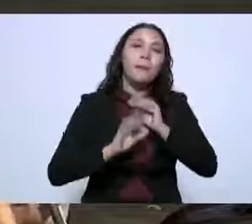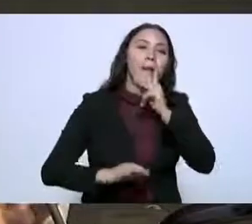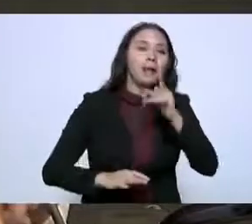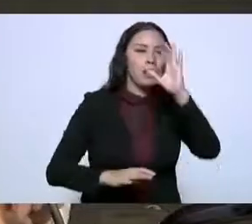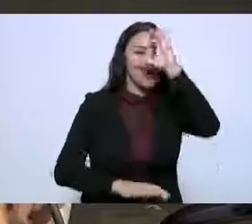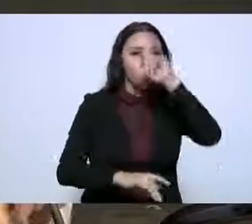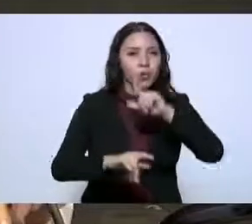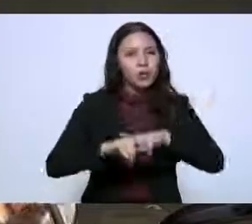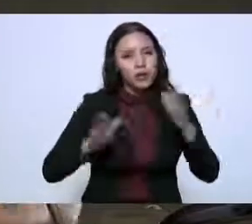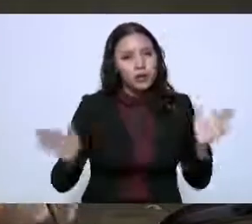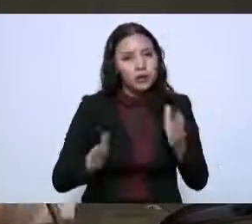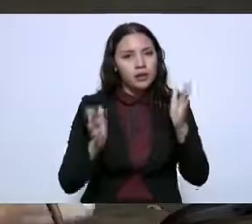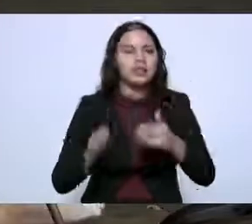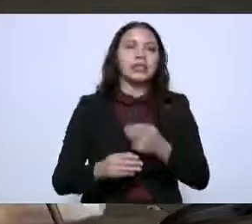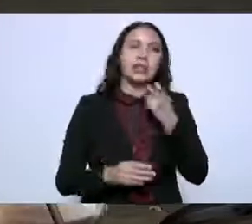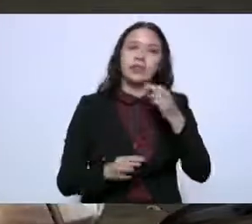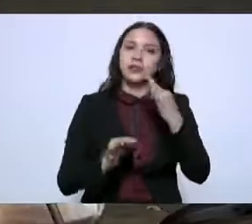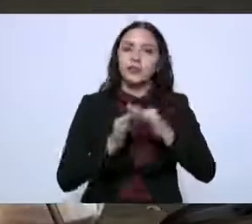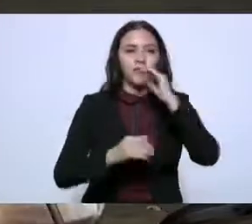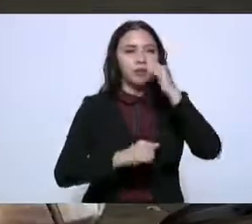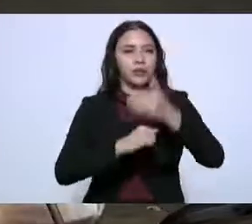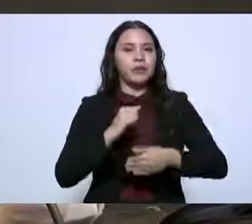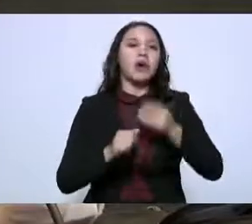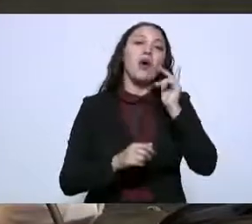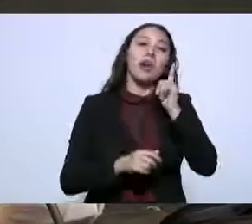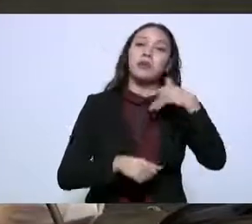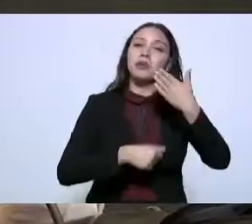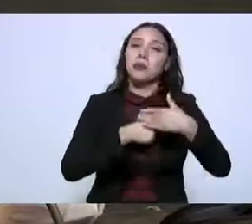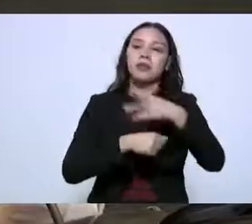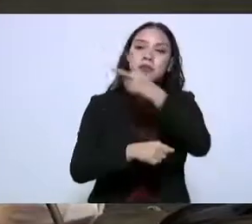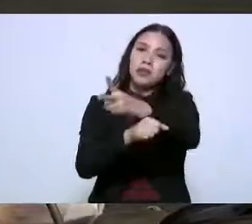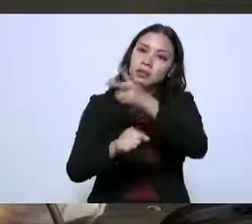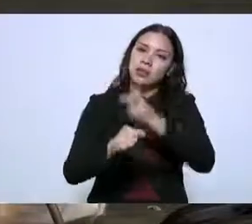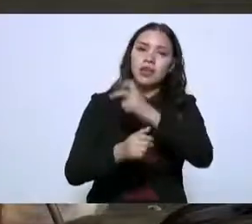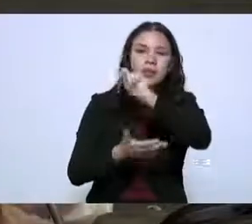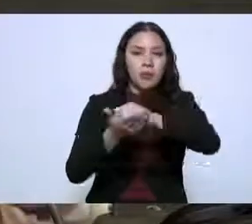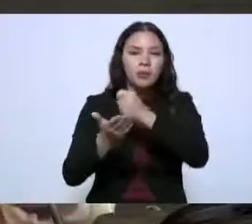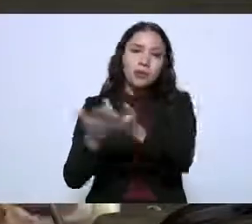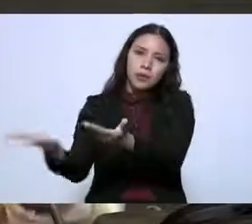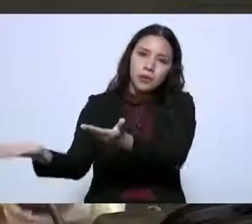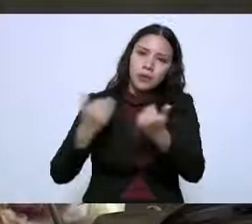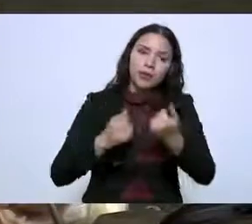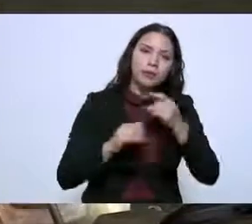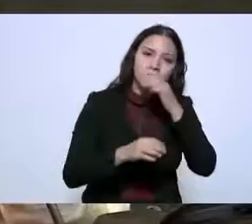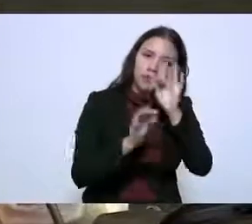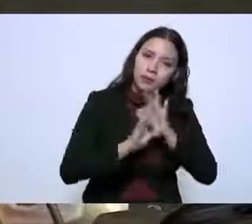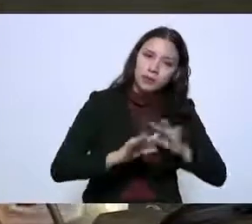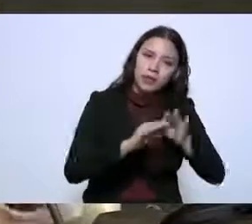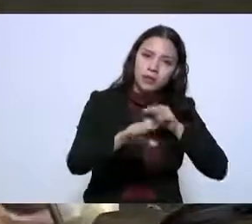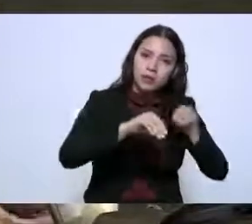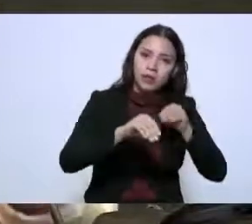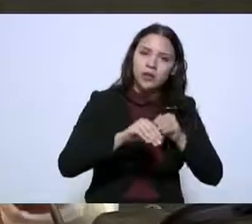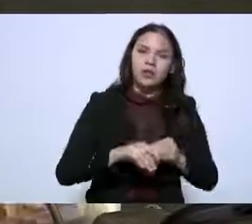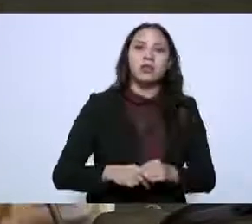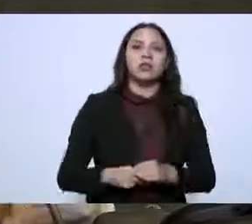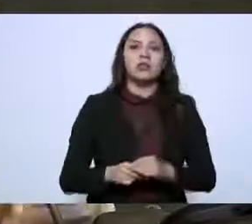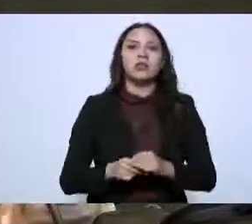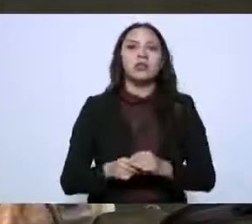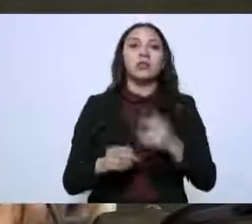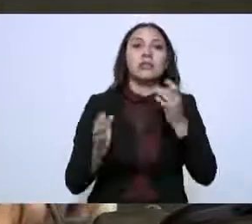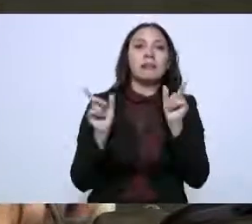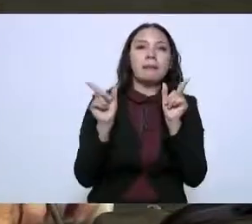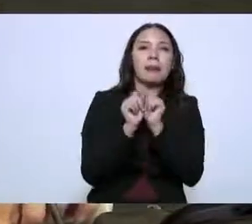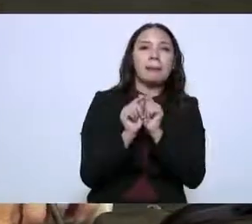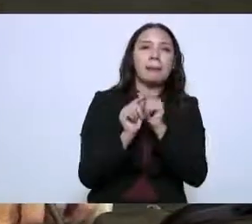y pues eso eso sería cuanto invitar a colaborar de manera mucho más cercana y le dejaré un video ya no ya no por